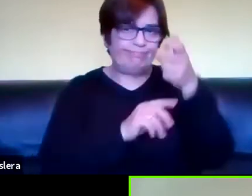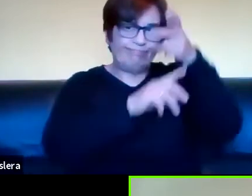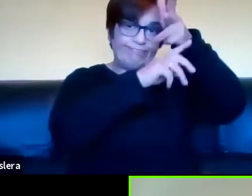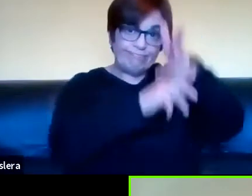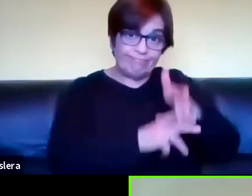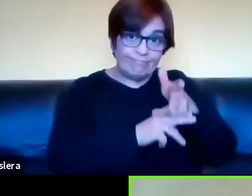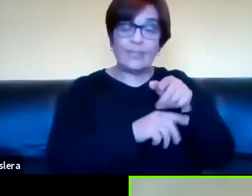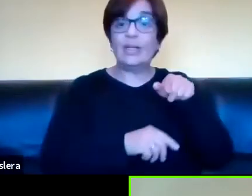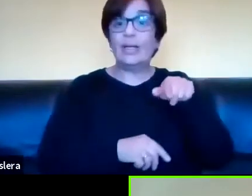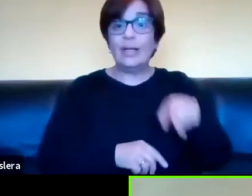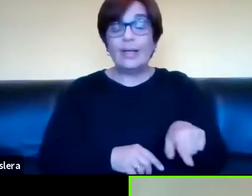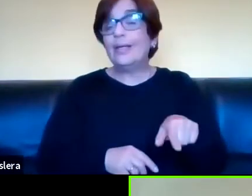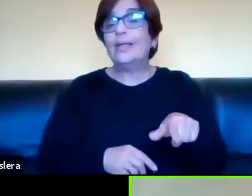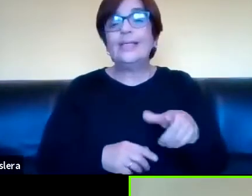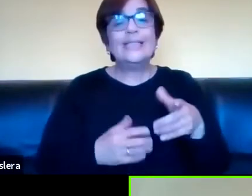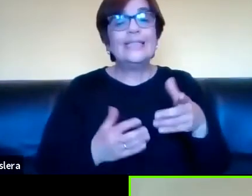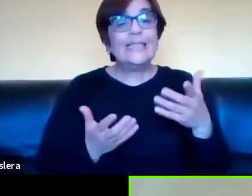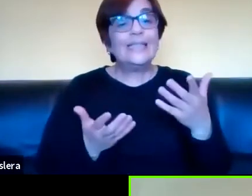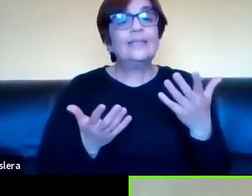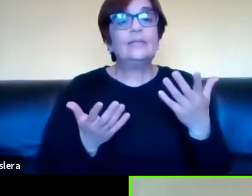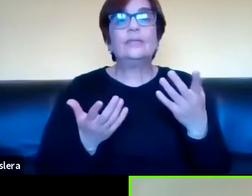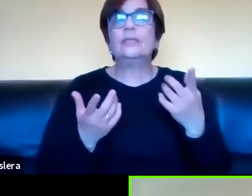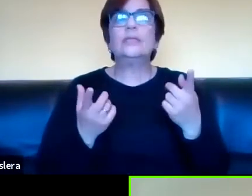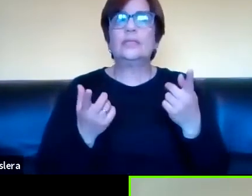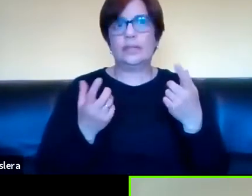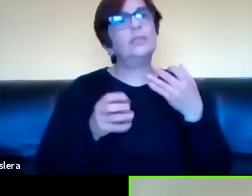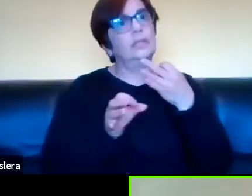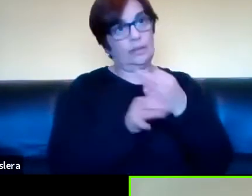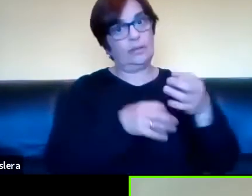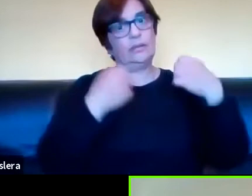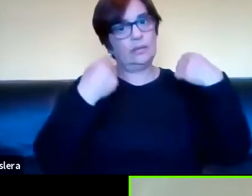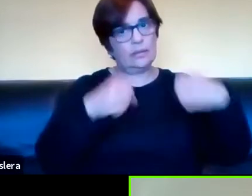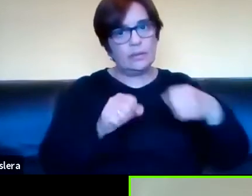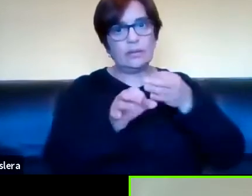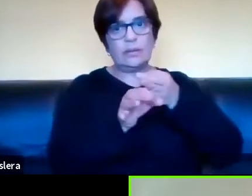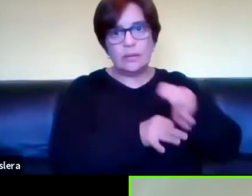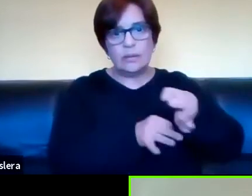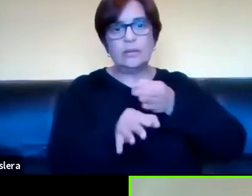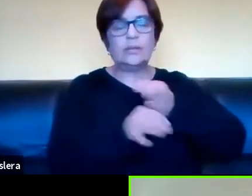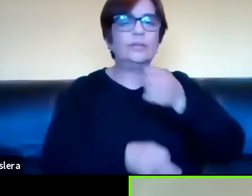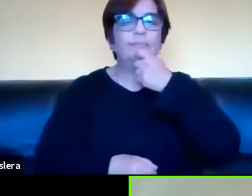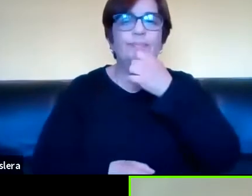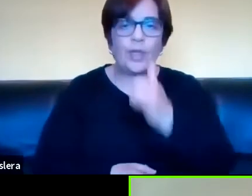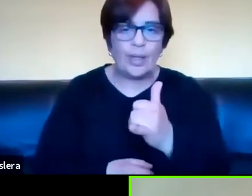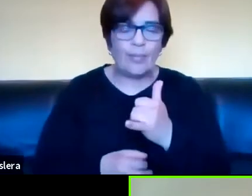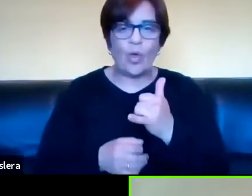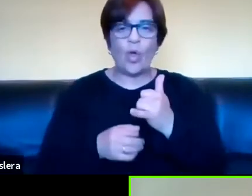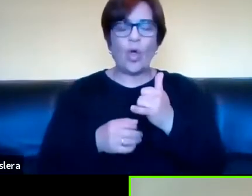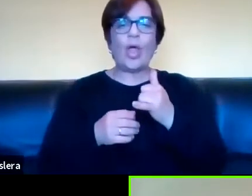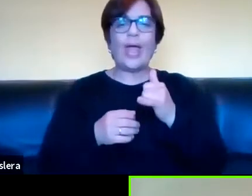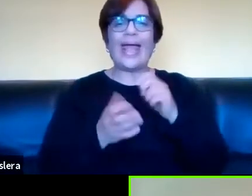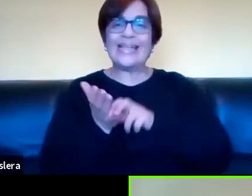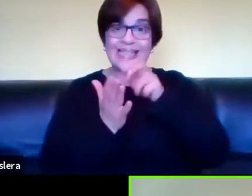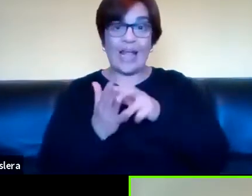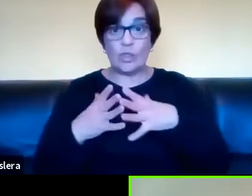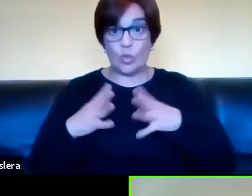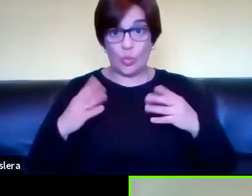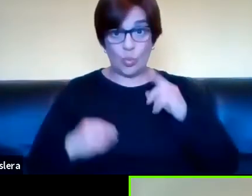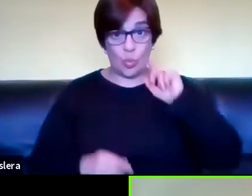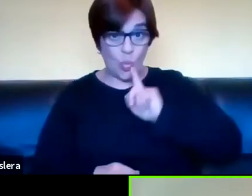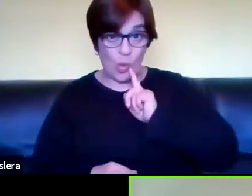esto tiene como hay que hay que enseñarlo o sea que lo que estamos viendo por ejemplo en la escuela de solos de salto que es donde yo